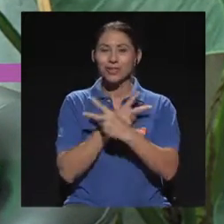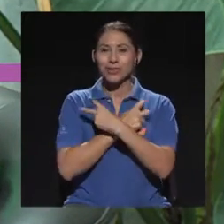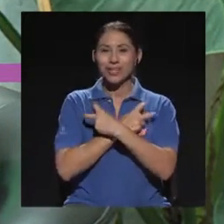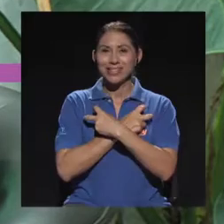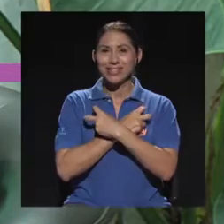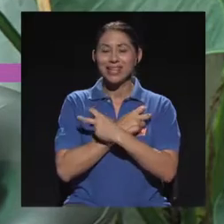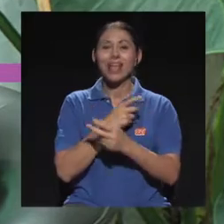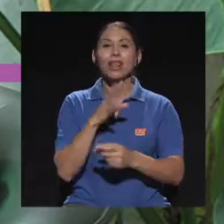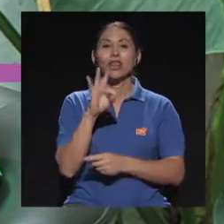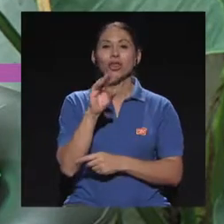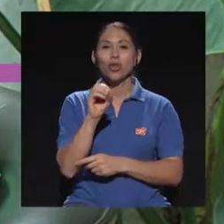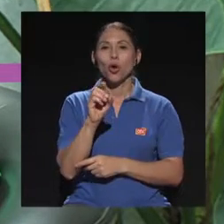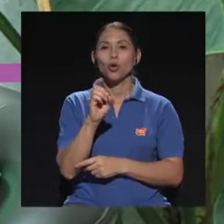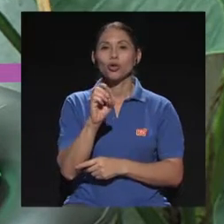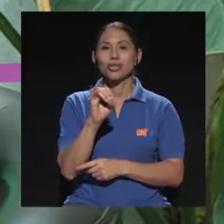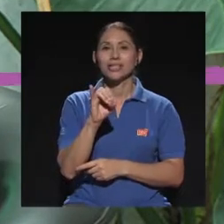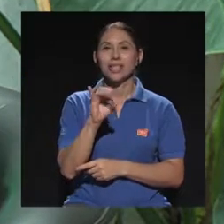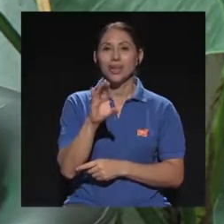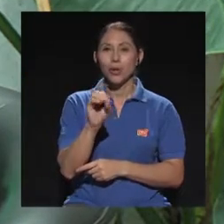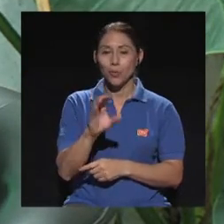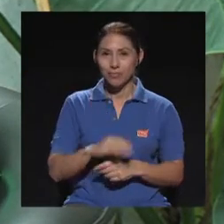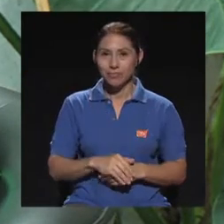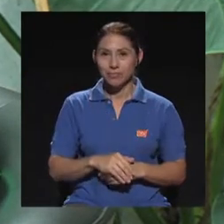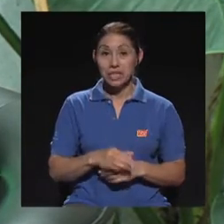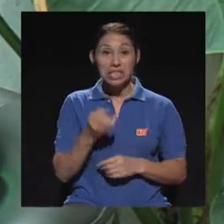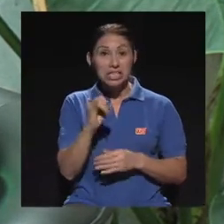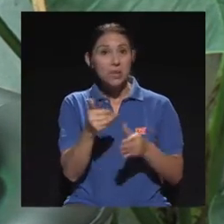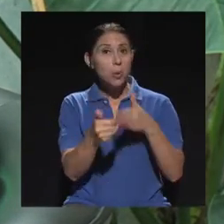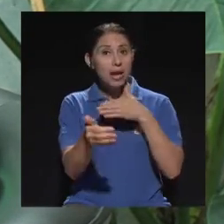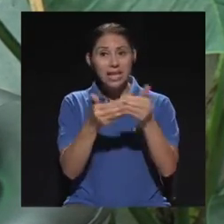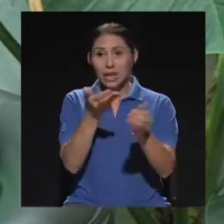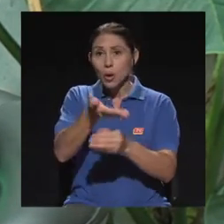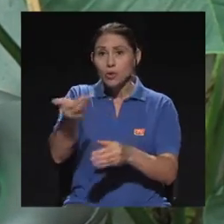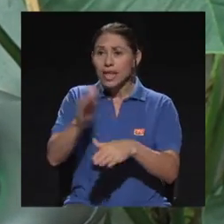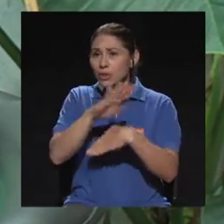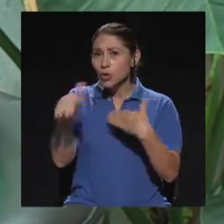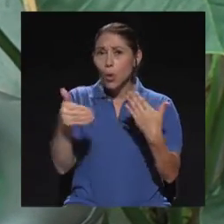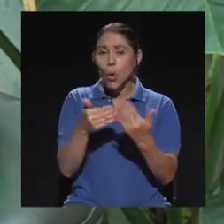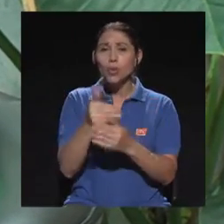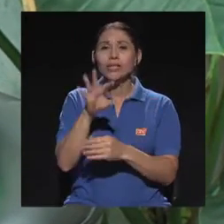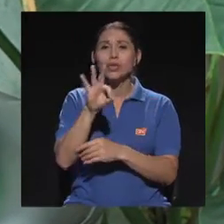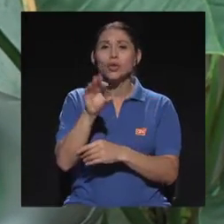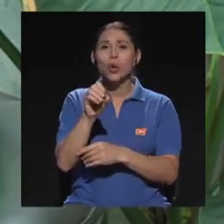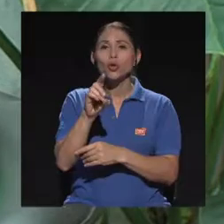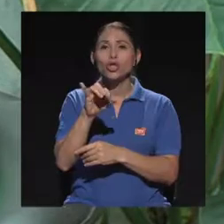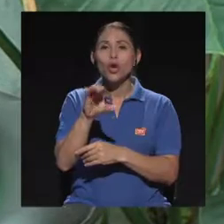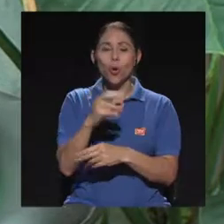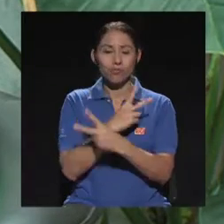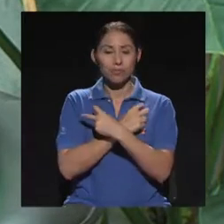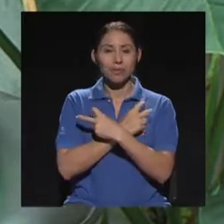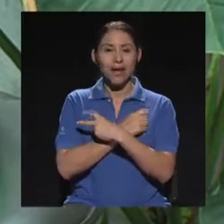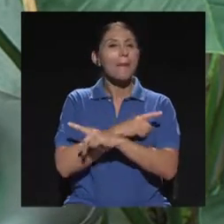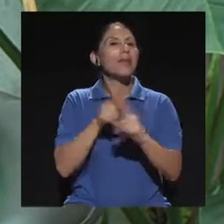Entonces, la toxicidad de una, de cualquier cosa, está definida por la cantidad.